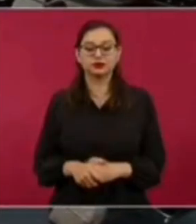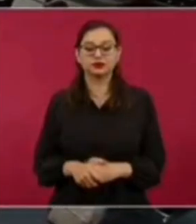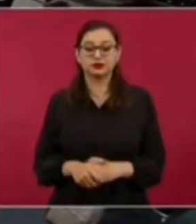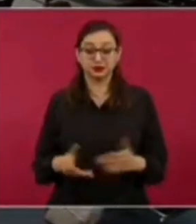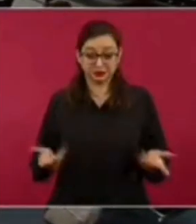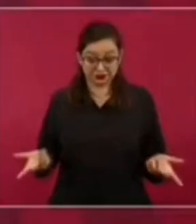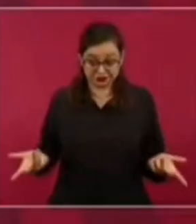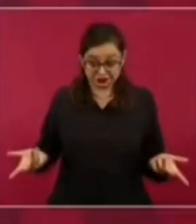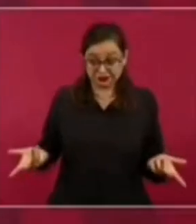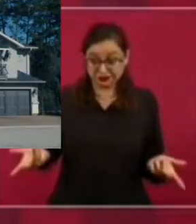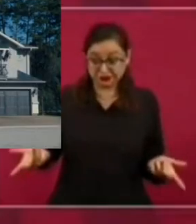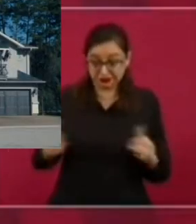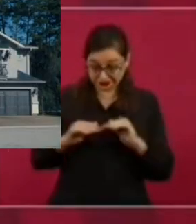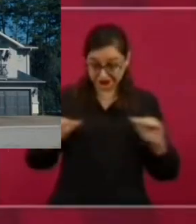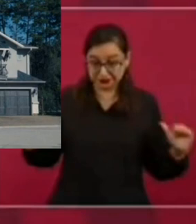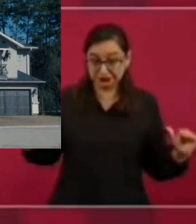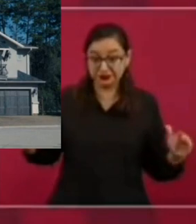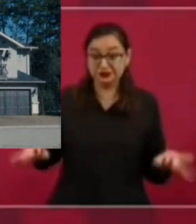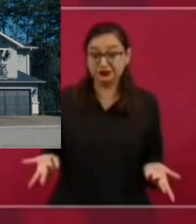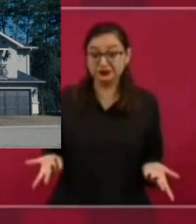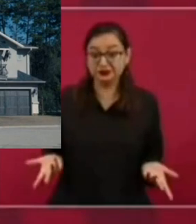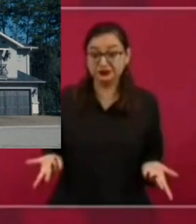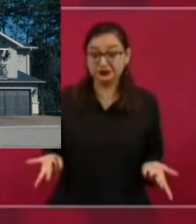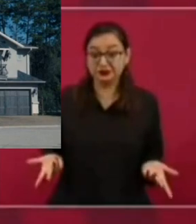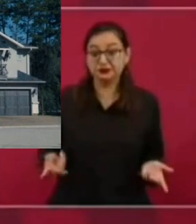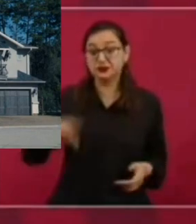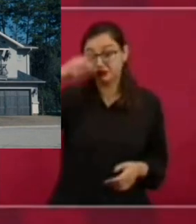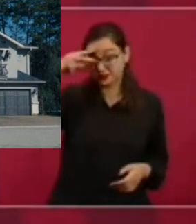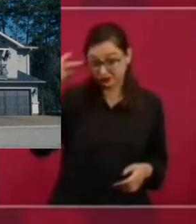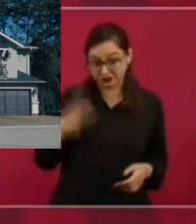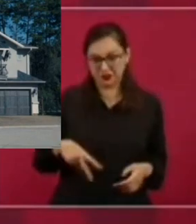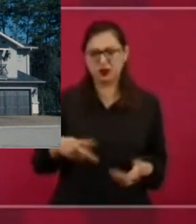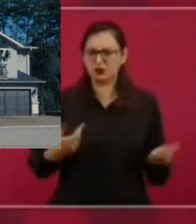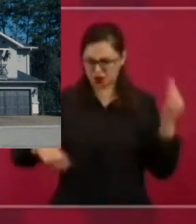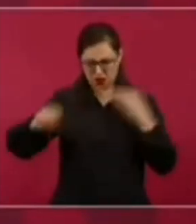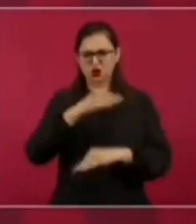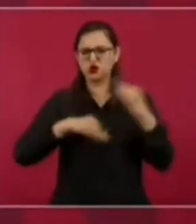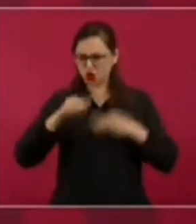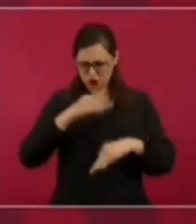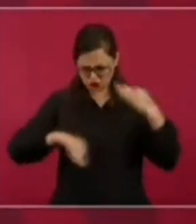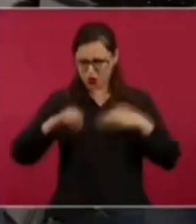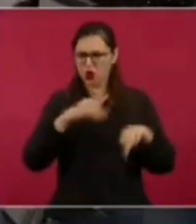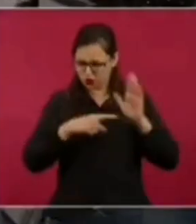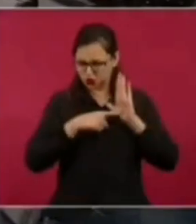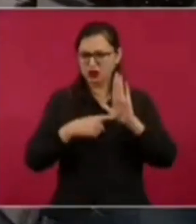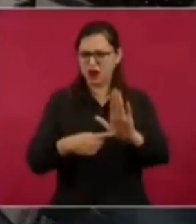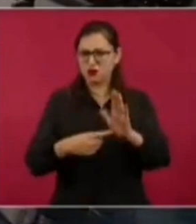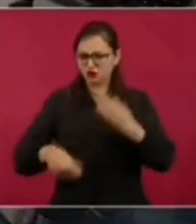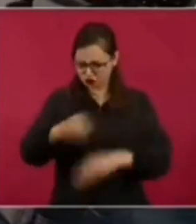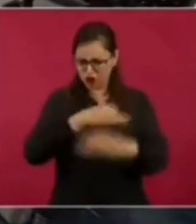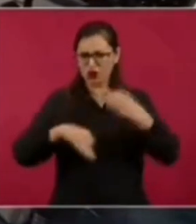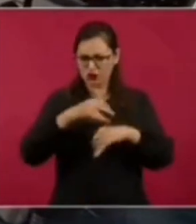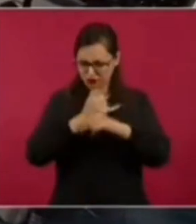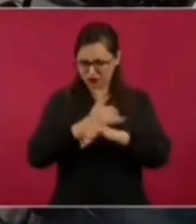a quienes quieren que se mantenga un régimen de corrupción en México. De acuerdo con AMLO, Estados